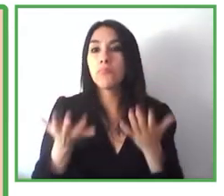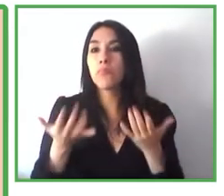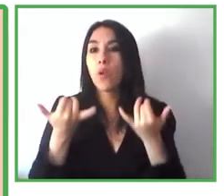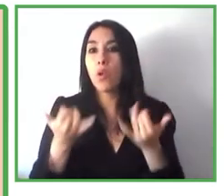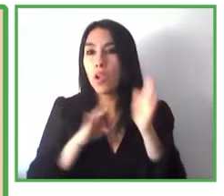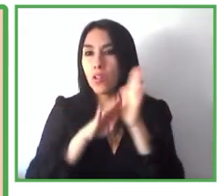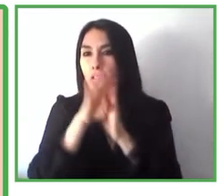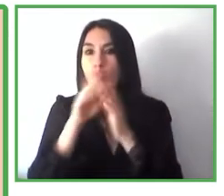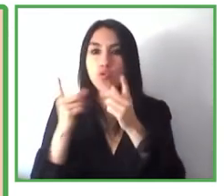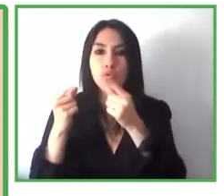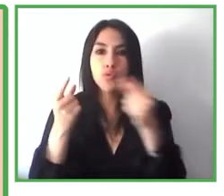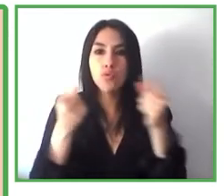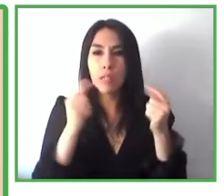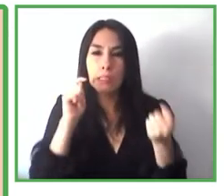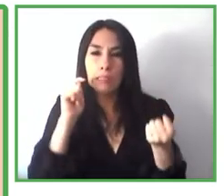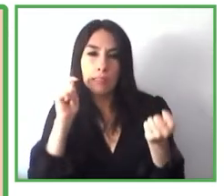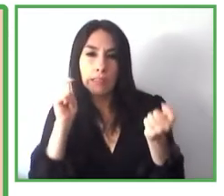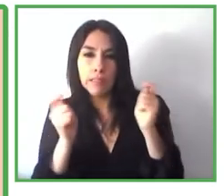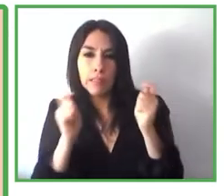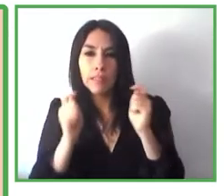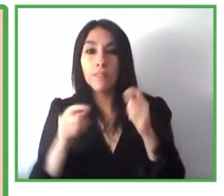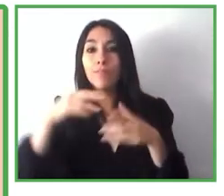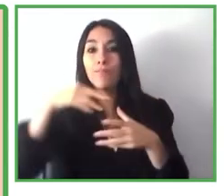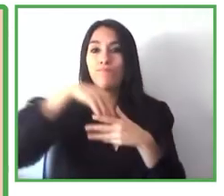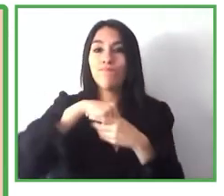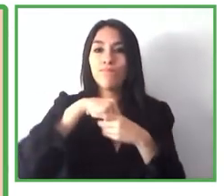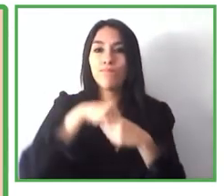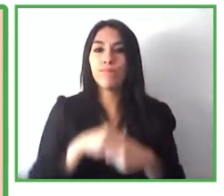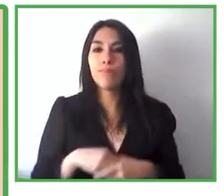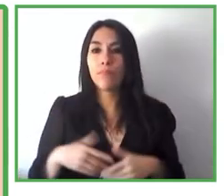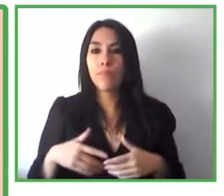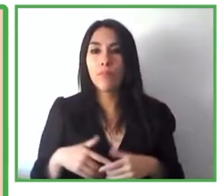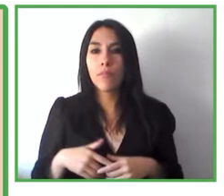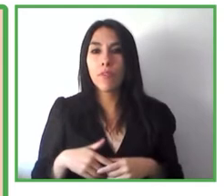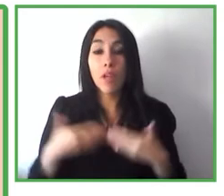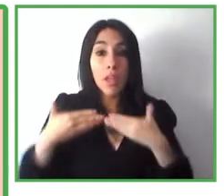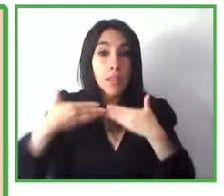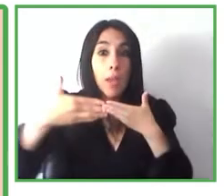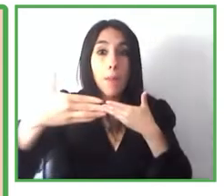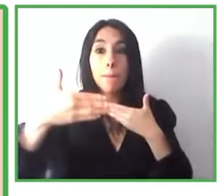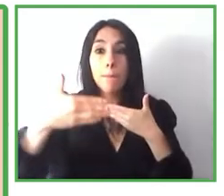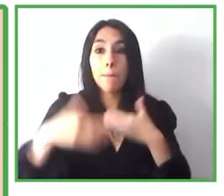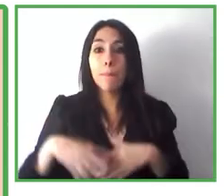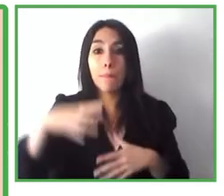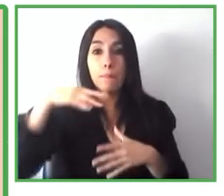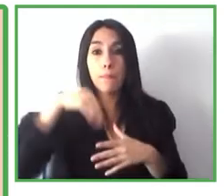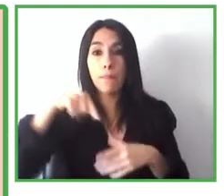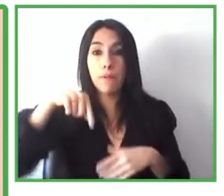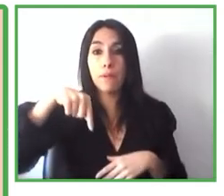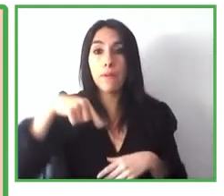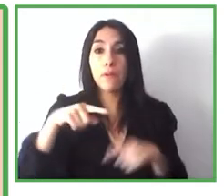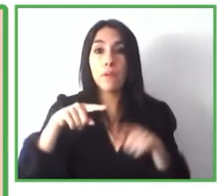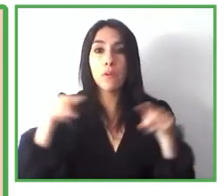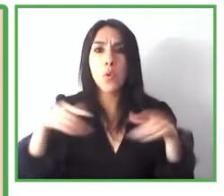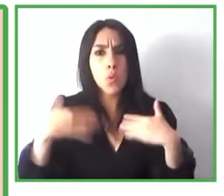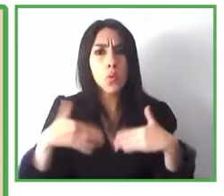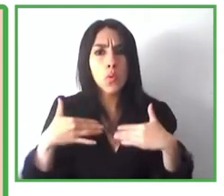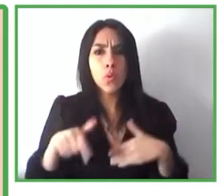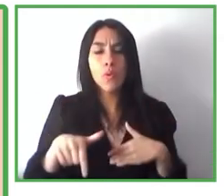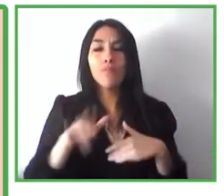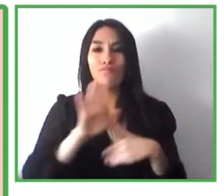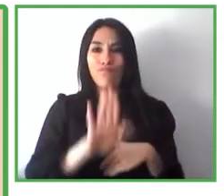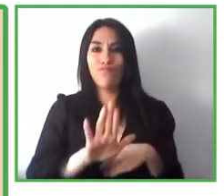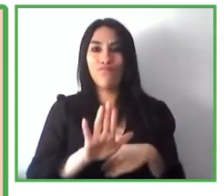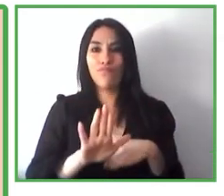pasando por lo tanto de un interiorismo congelado estático podríamos decir a un interiorismo vivo dinámico